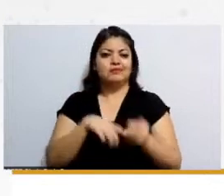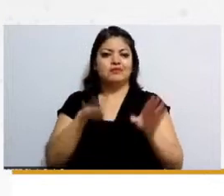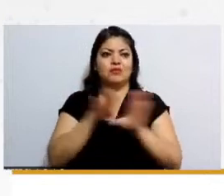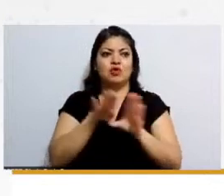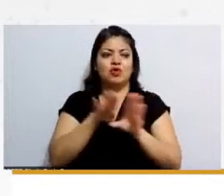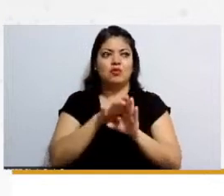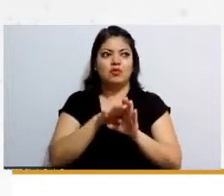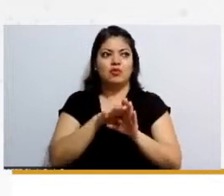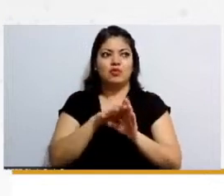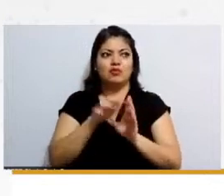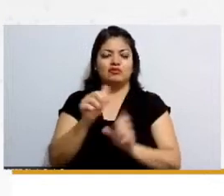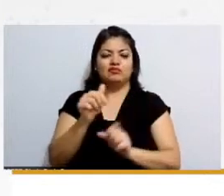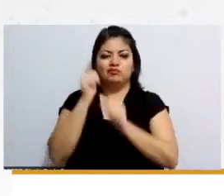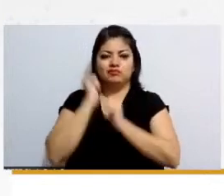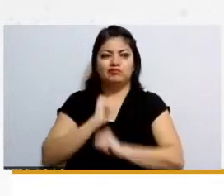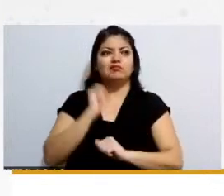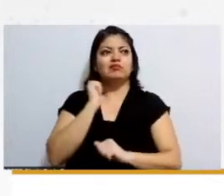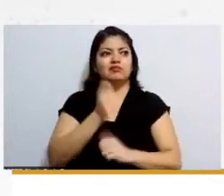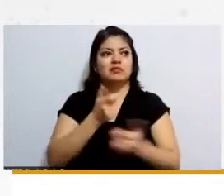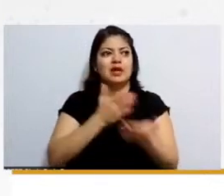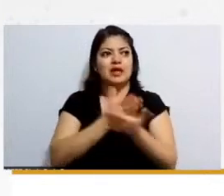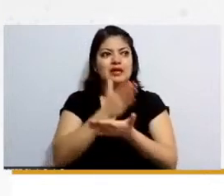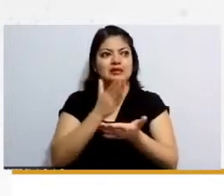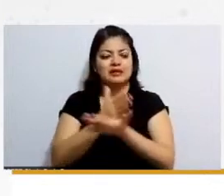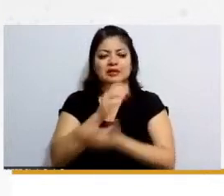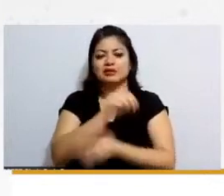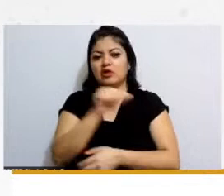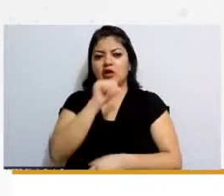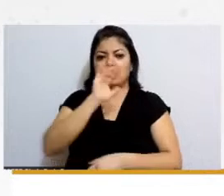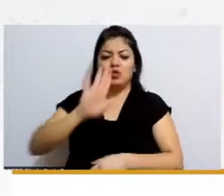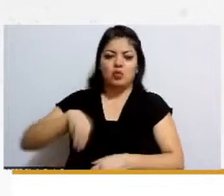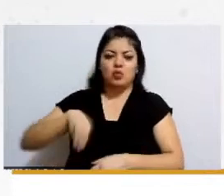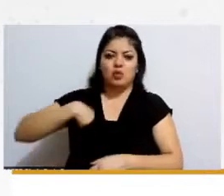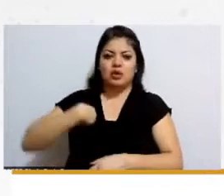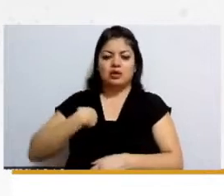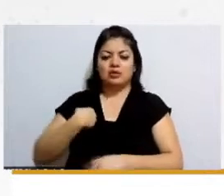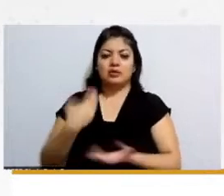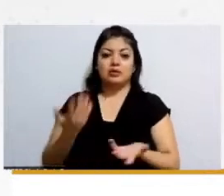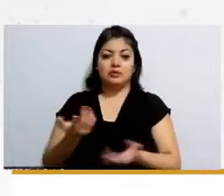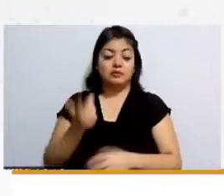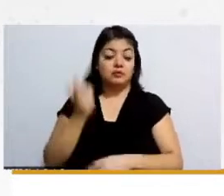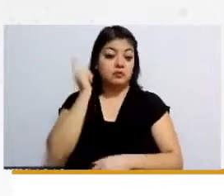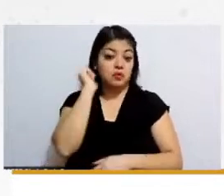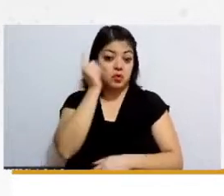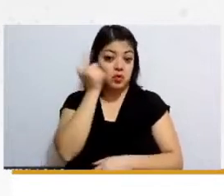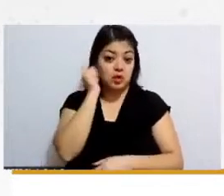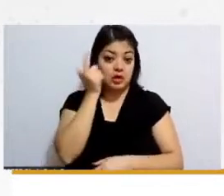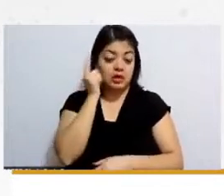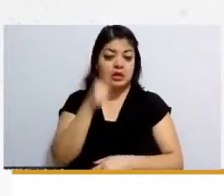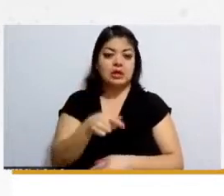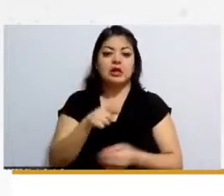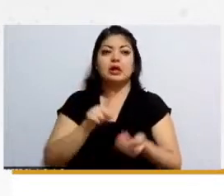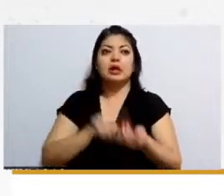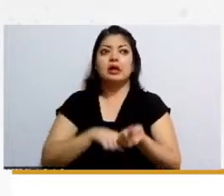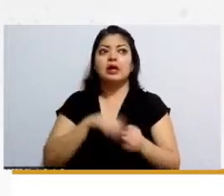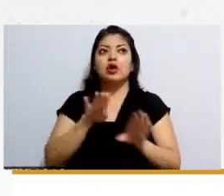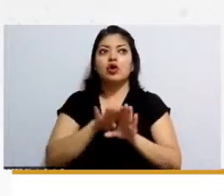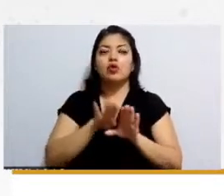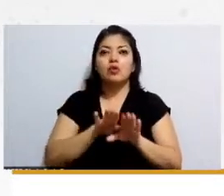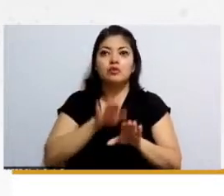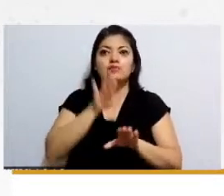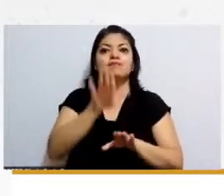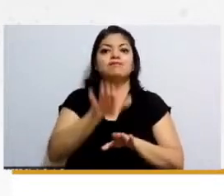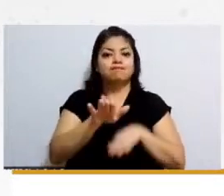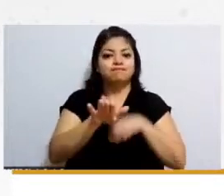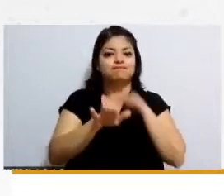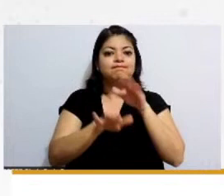el acceso a las a las guarderías que espero que esto sea un pequeño avance para esta